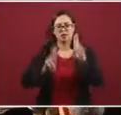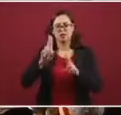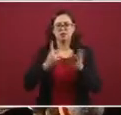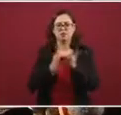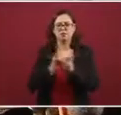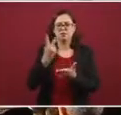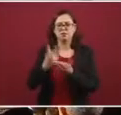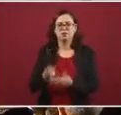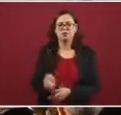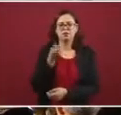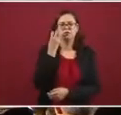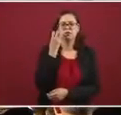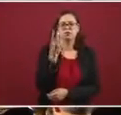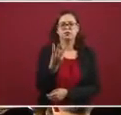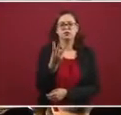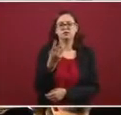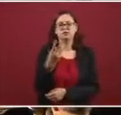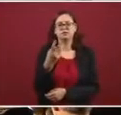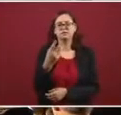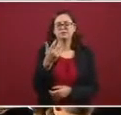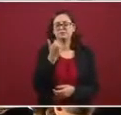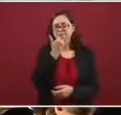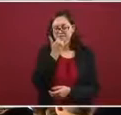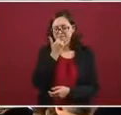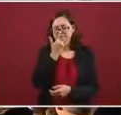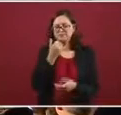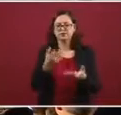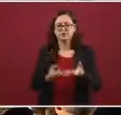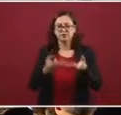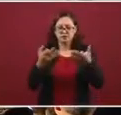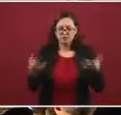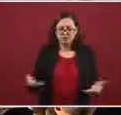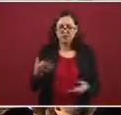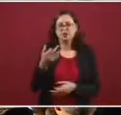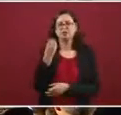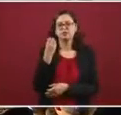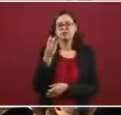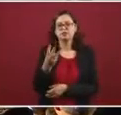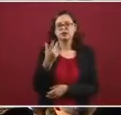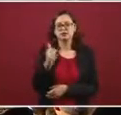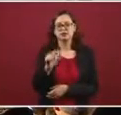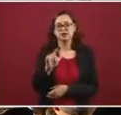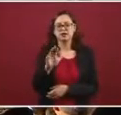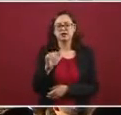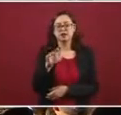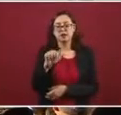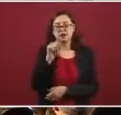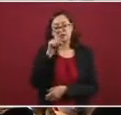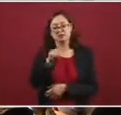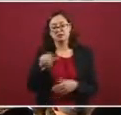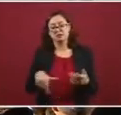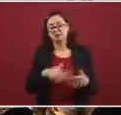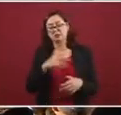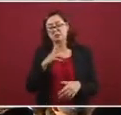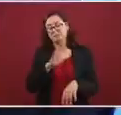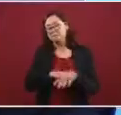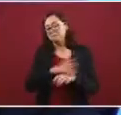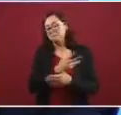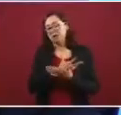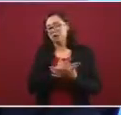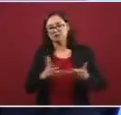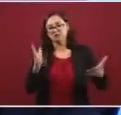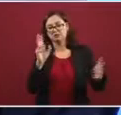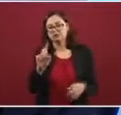Este predio fue uno de los que no se vendieron en la subasta anterior, de hecho fue el que teníamos mayor valor, alrededor de 32 millones de pesos,